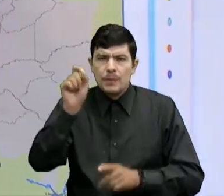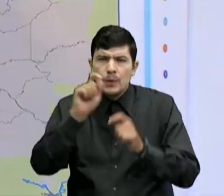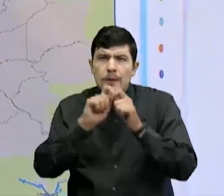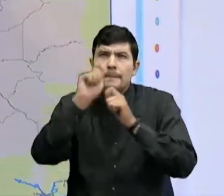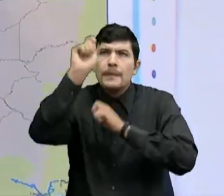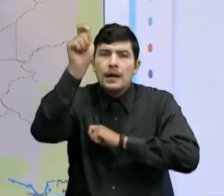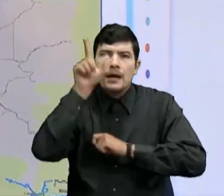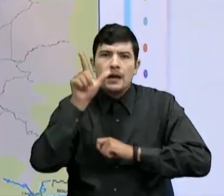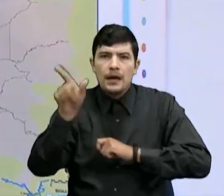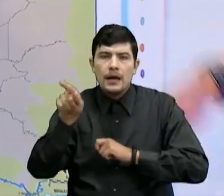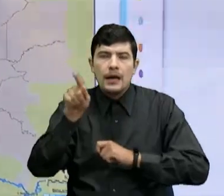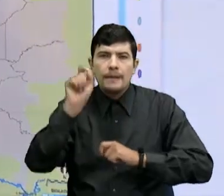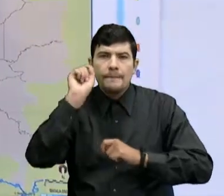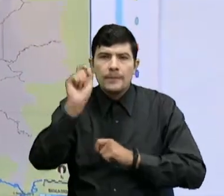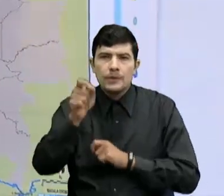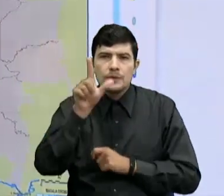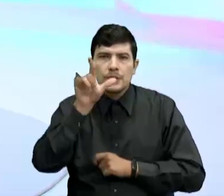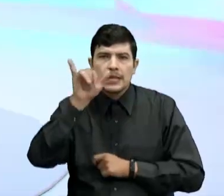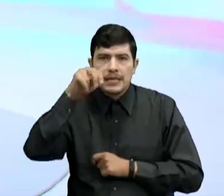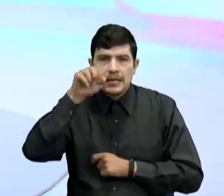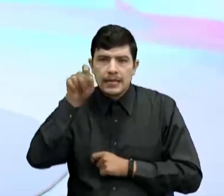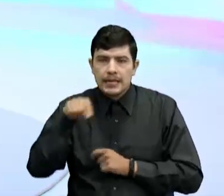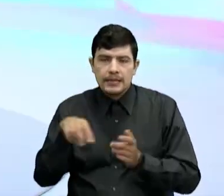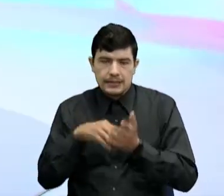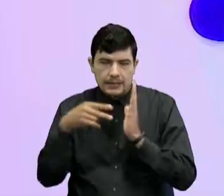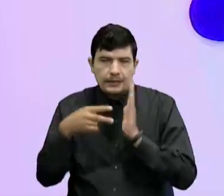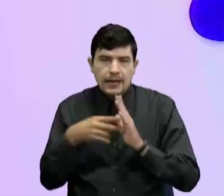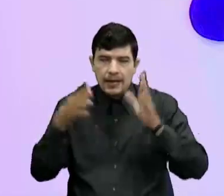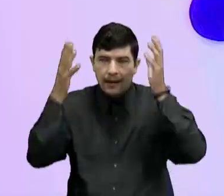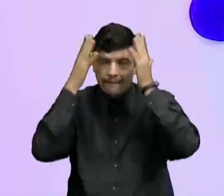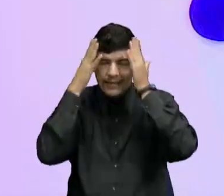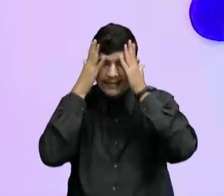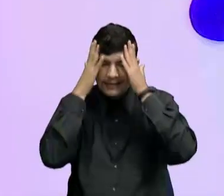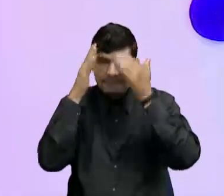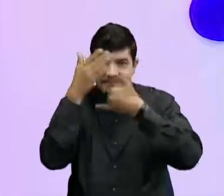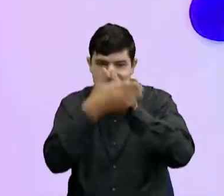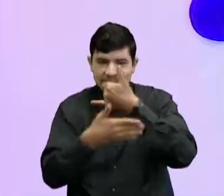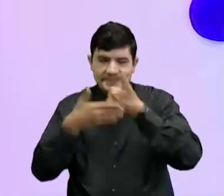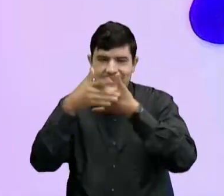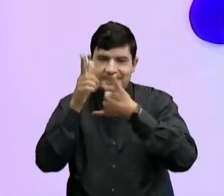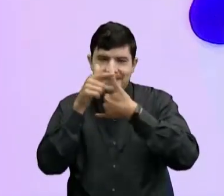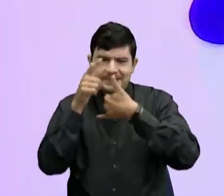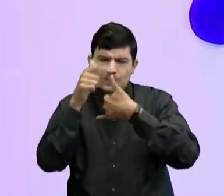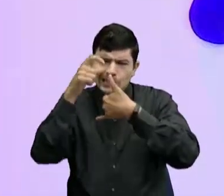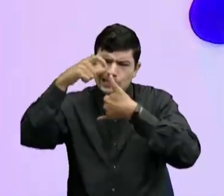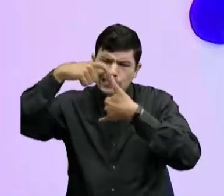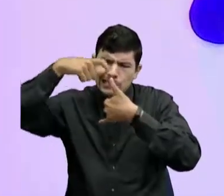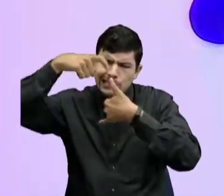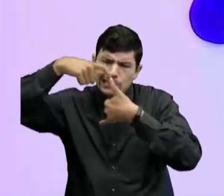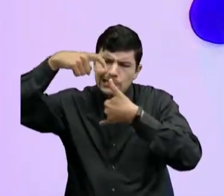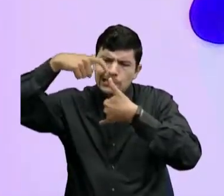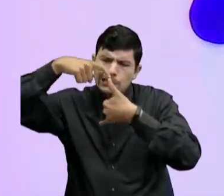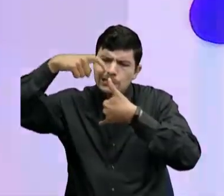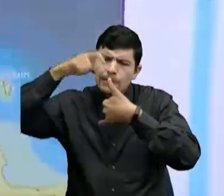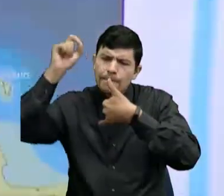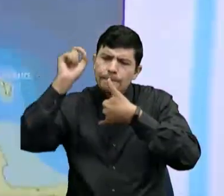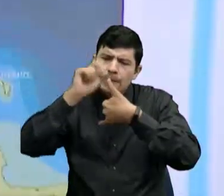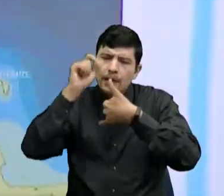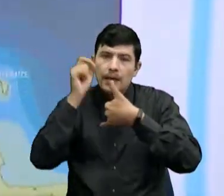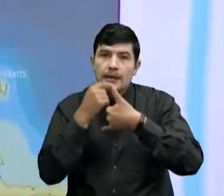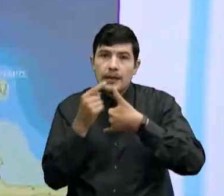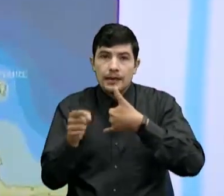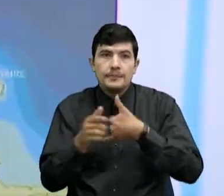Gallinas ¿Qué es la cabeza? La cabecita La cabeza del país En la guajira Correcto A 12